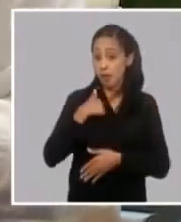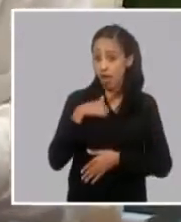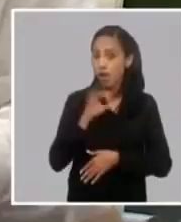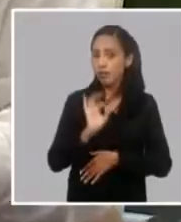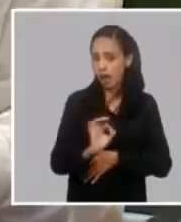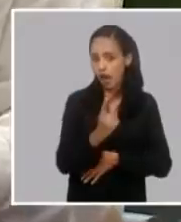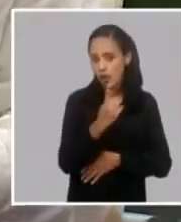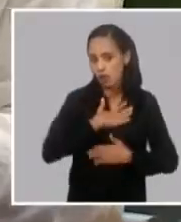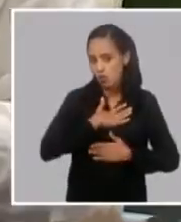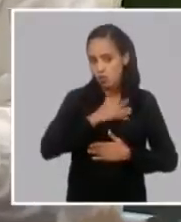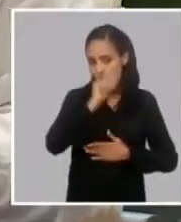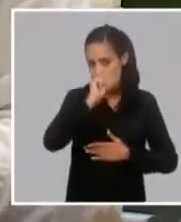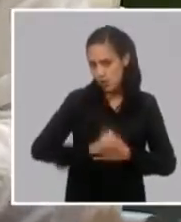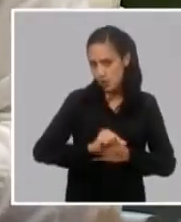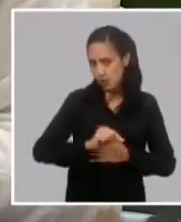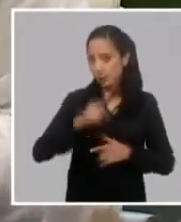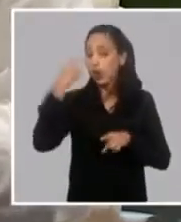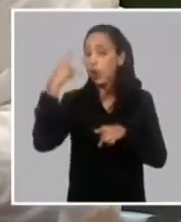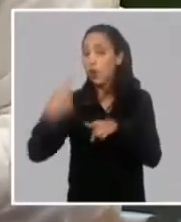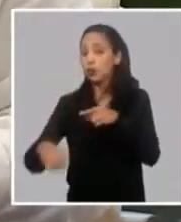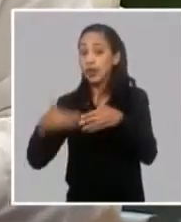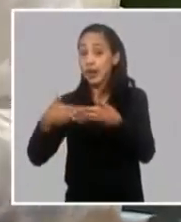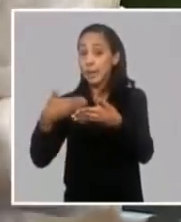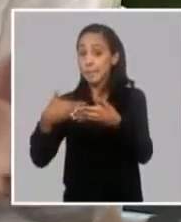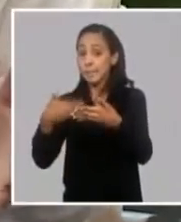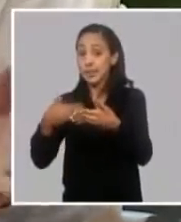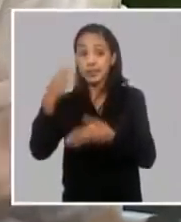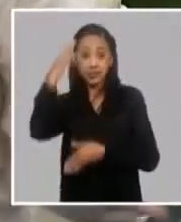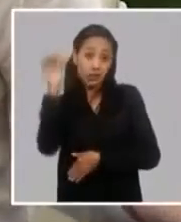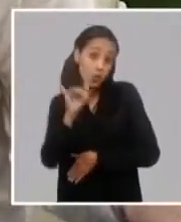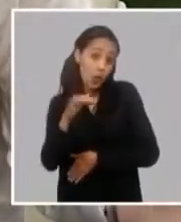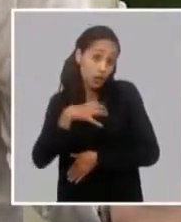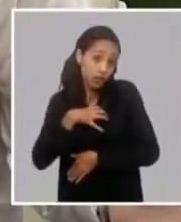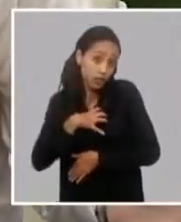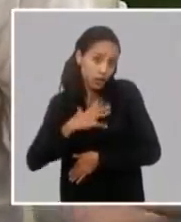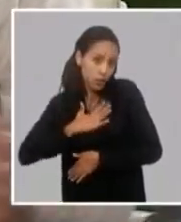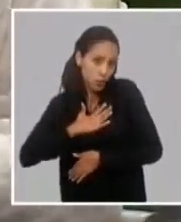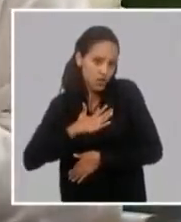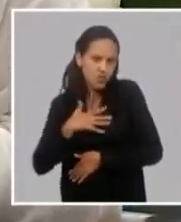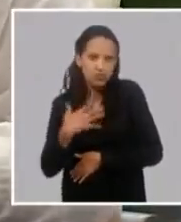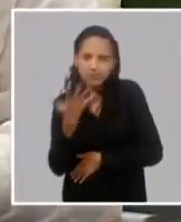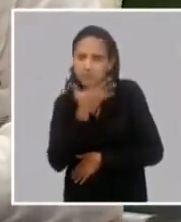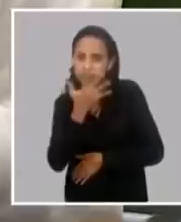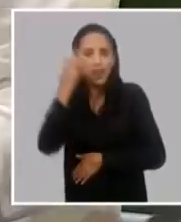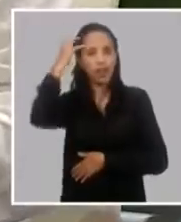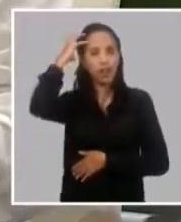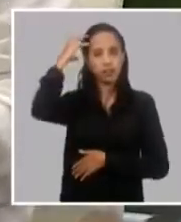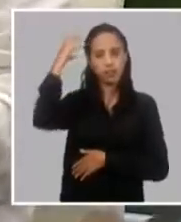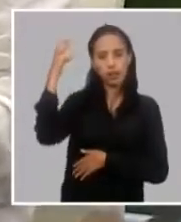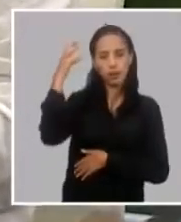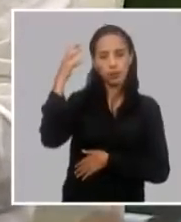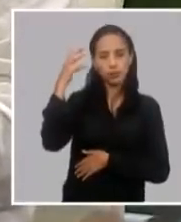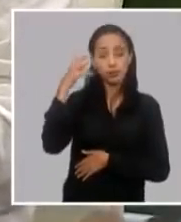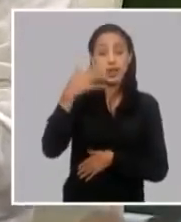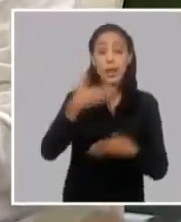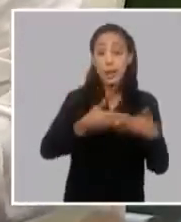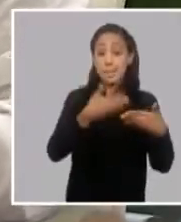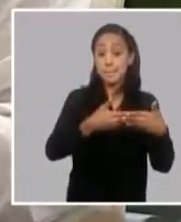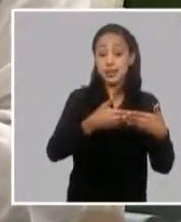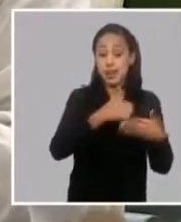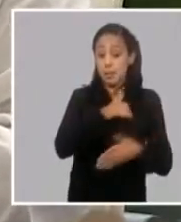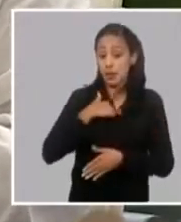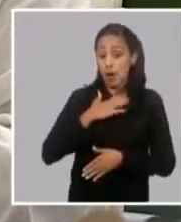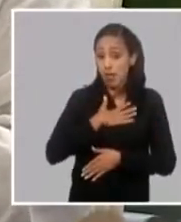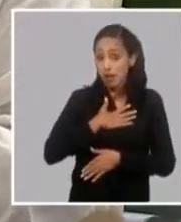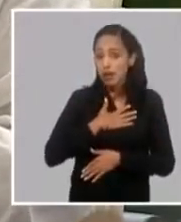la micro mediana empresa estatal bueno también tiene un dueño es el estado en la privada el dueño es